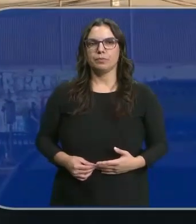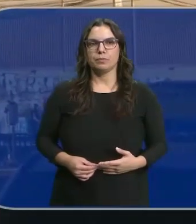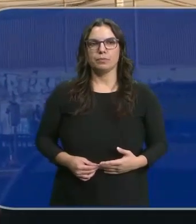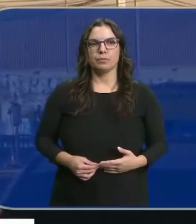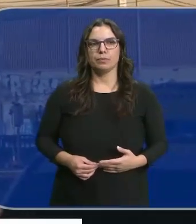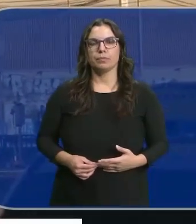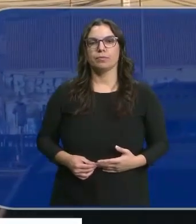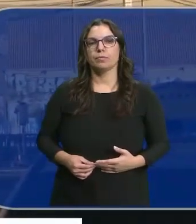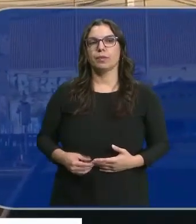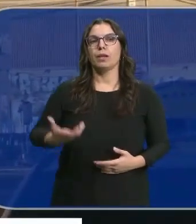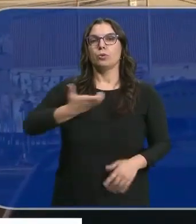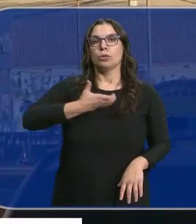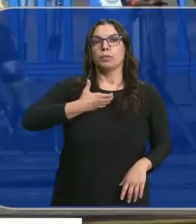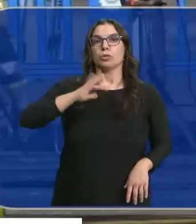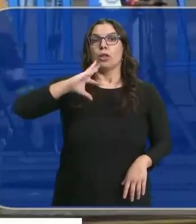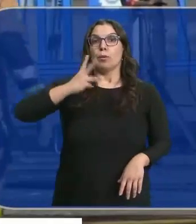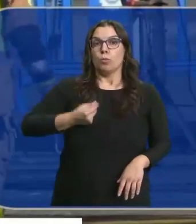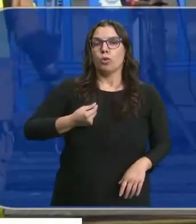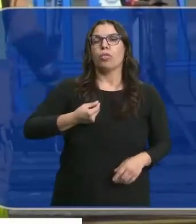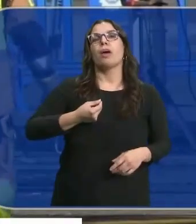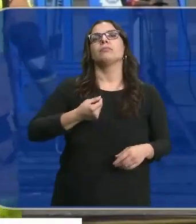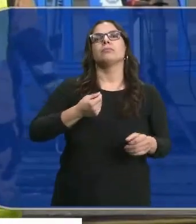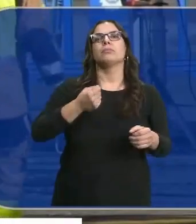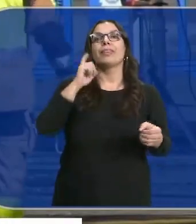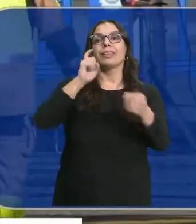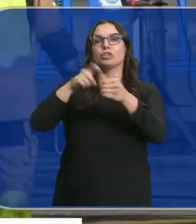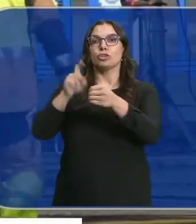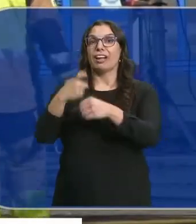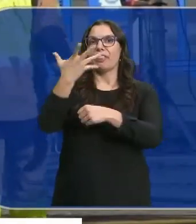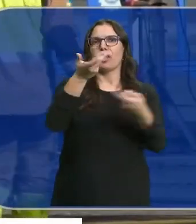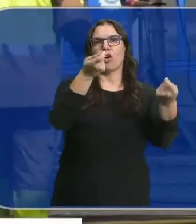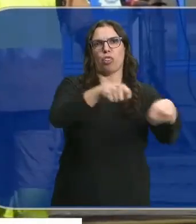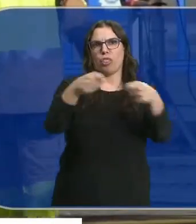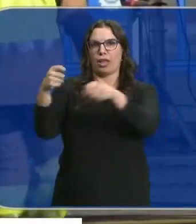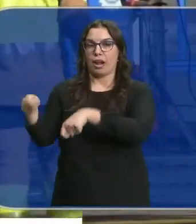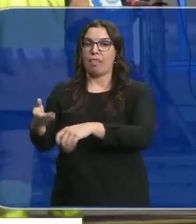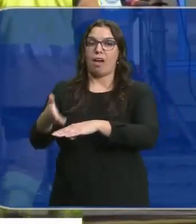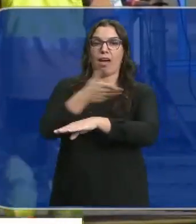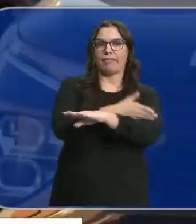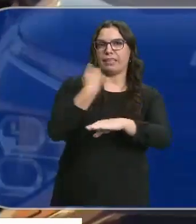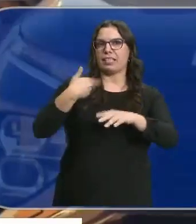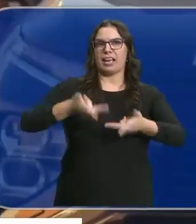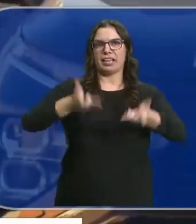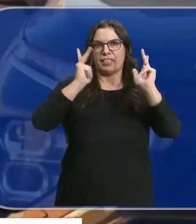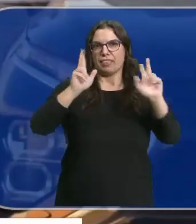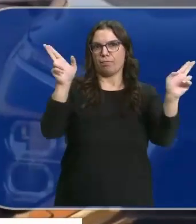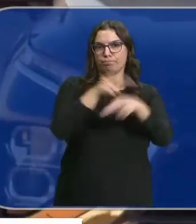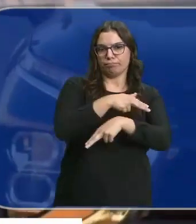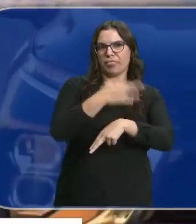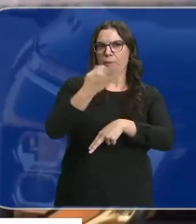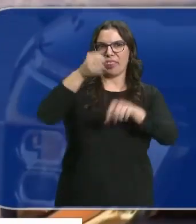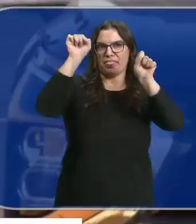Además de teatre, el Ayuntamiento de Murcia ha cerrado tras cuatro discotecas que tenían que estar precintadas por no disponer de la licencia